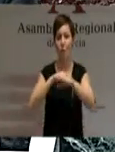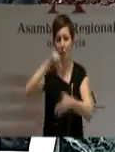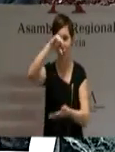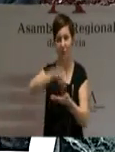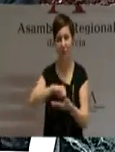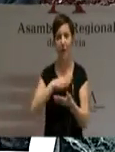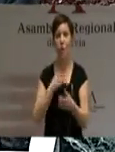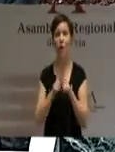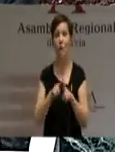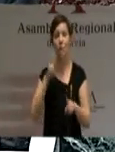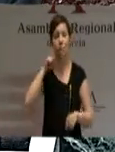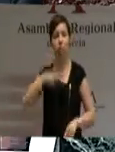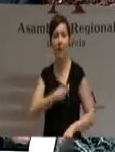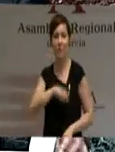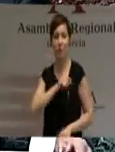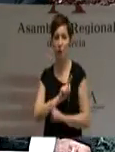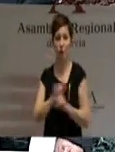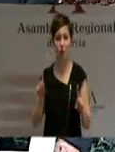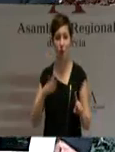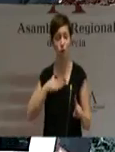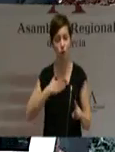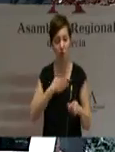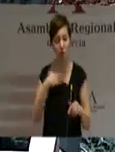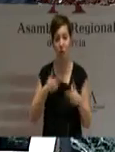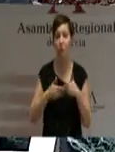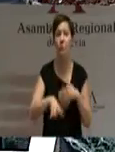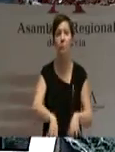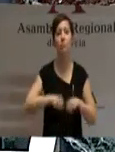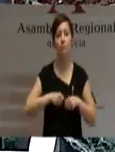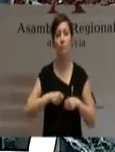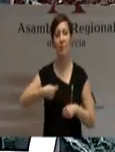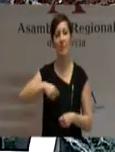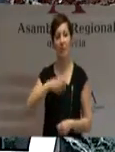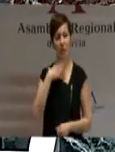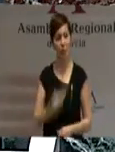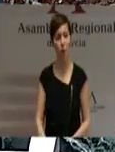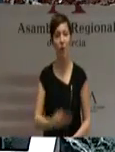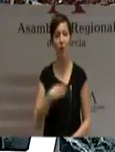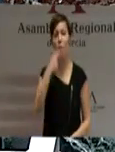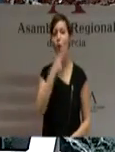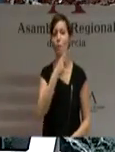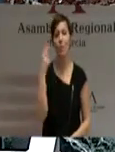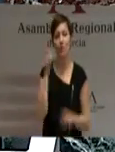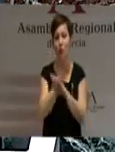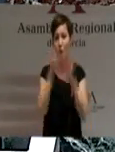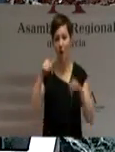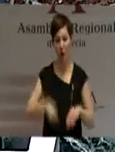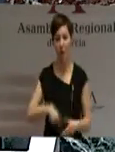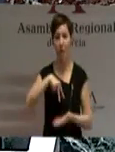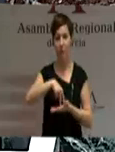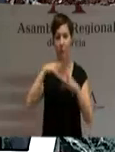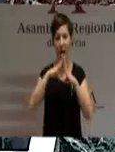el que aspira a ser presidente de todos los murcianos quiere comprometerse aquí, ante esta Asamblea, confesando